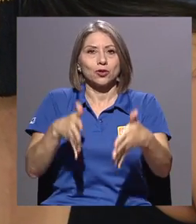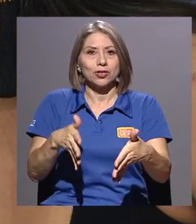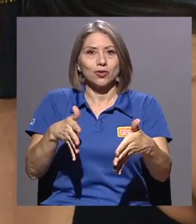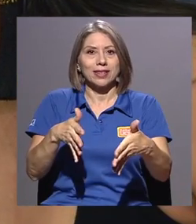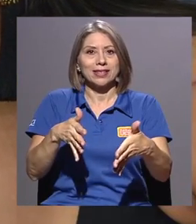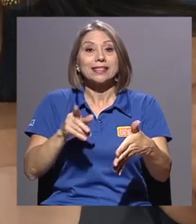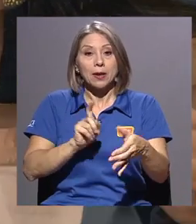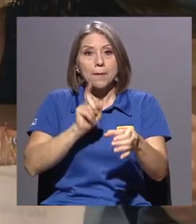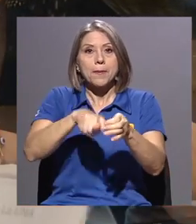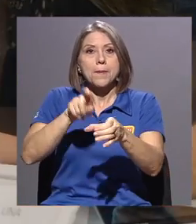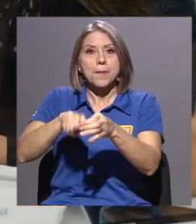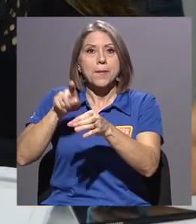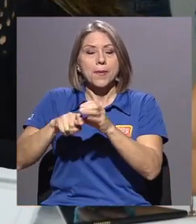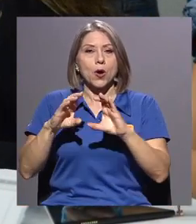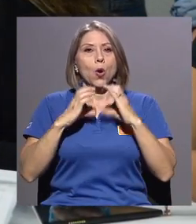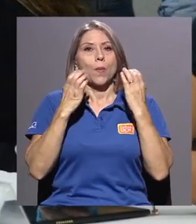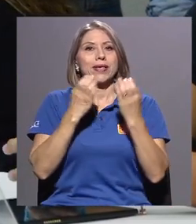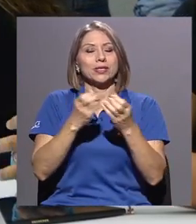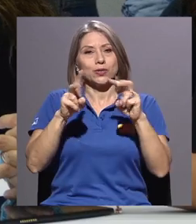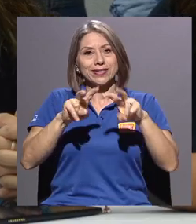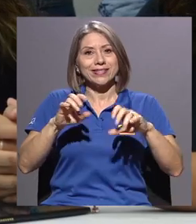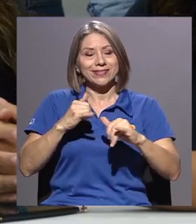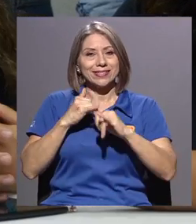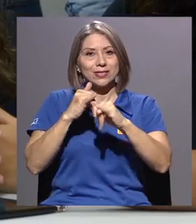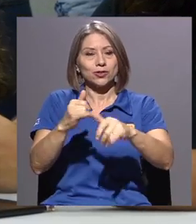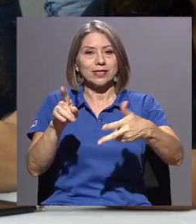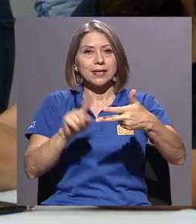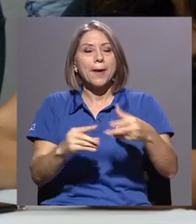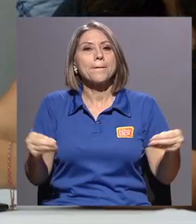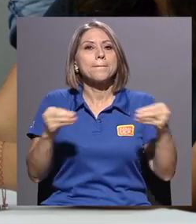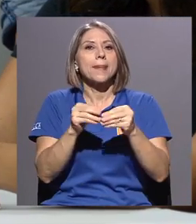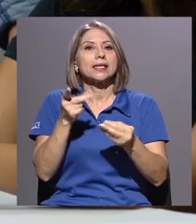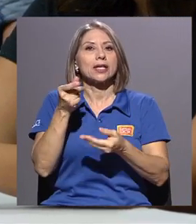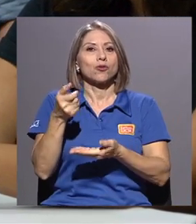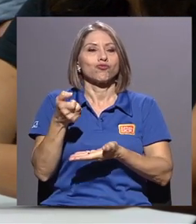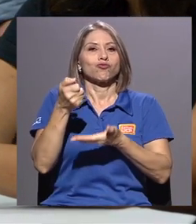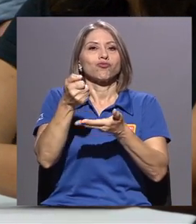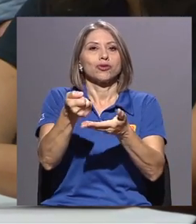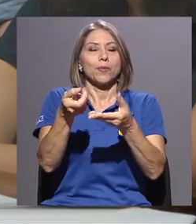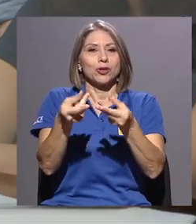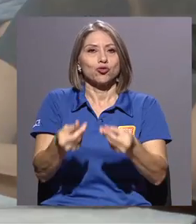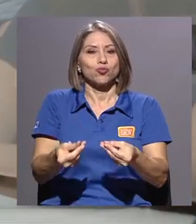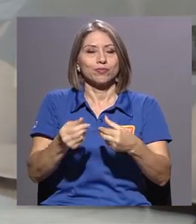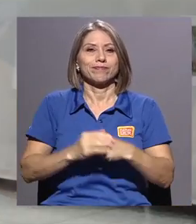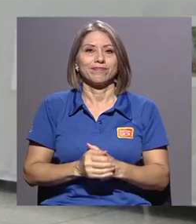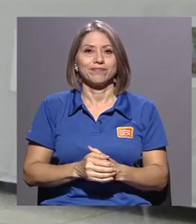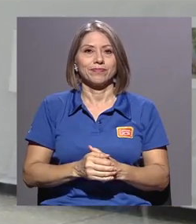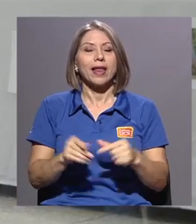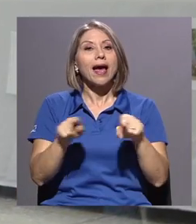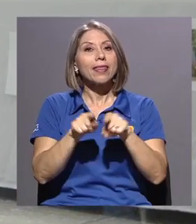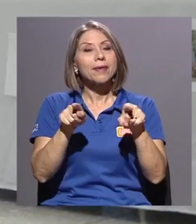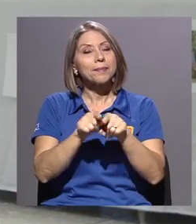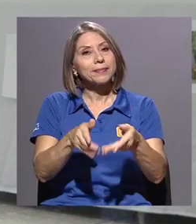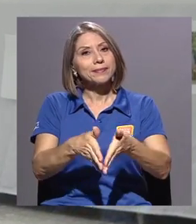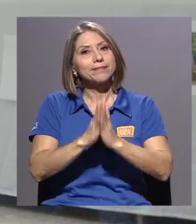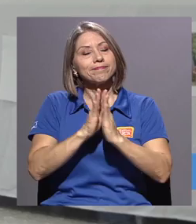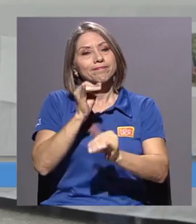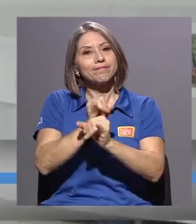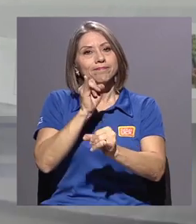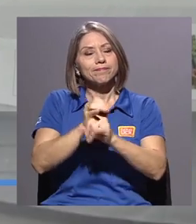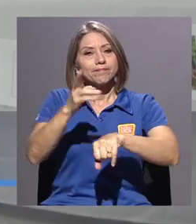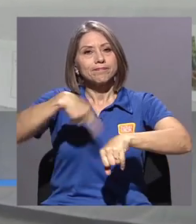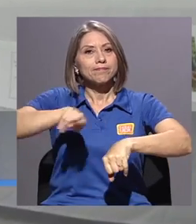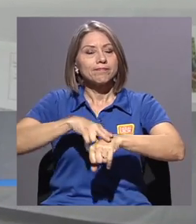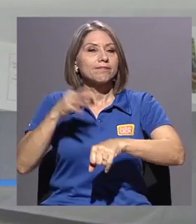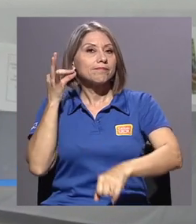que revisan las denuncias y un mayor presupuesto para esas entidades. Además, se solicitó al Instituto Nacional de la